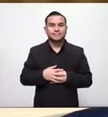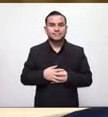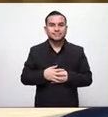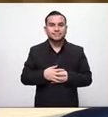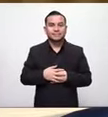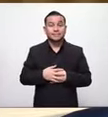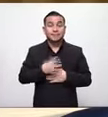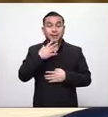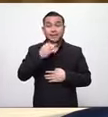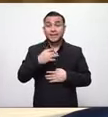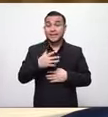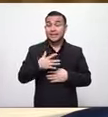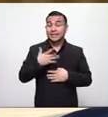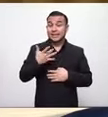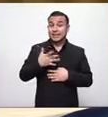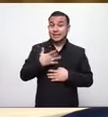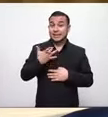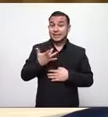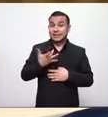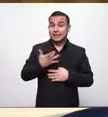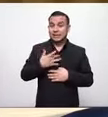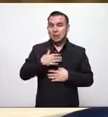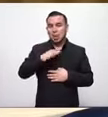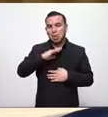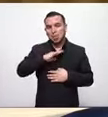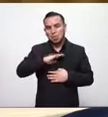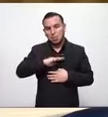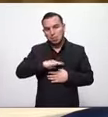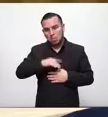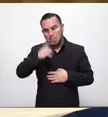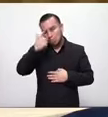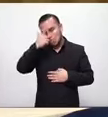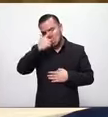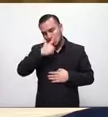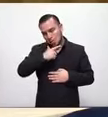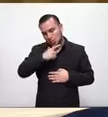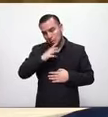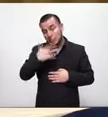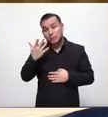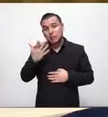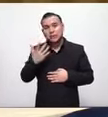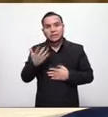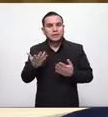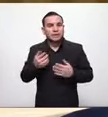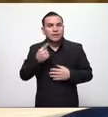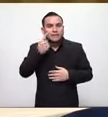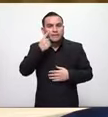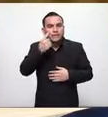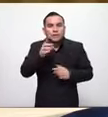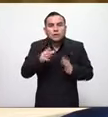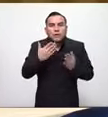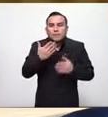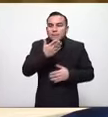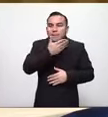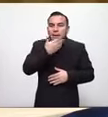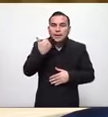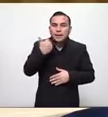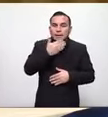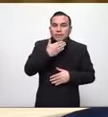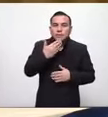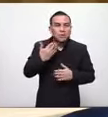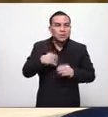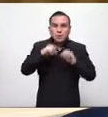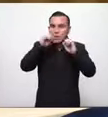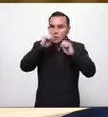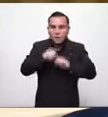me siento realmente muy triste y muy consternado por lo que pasa por la indiferencia